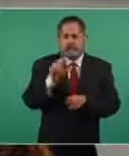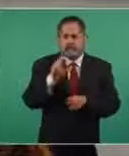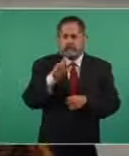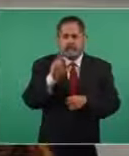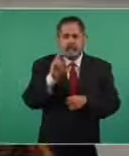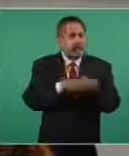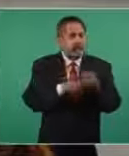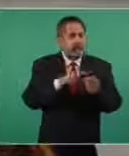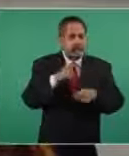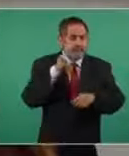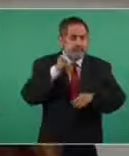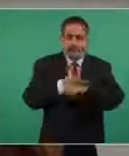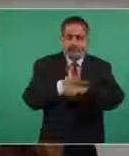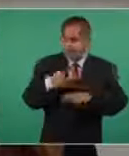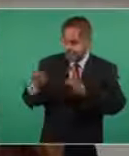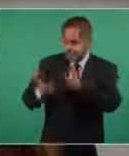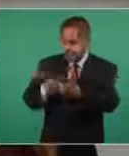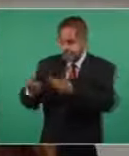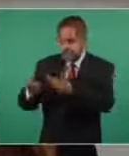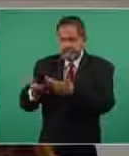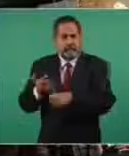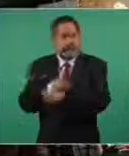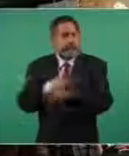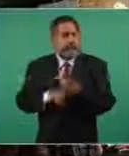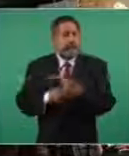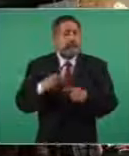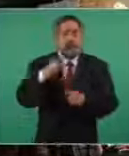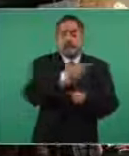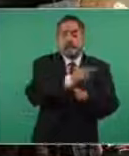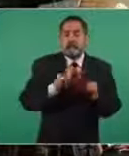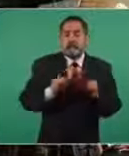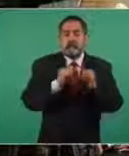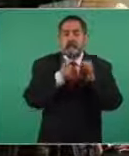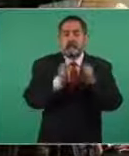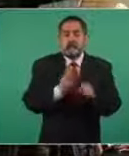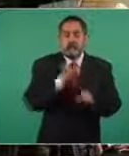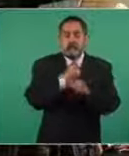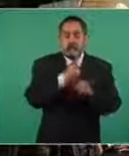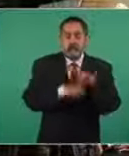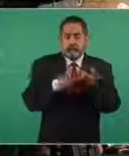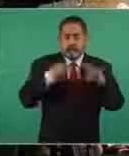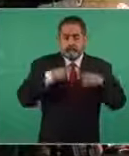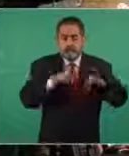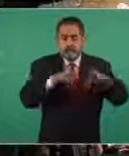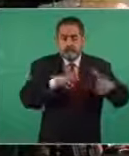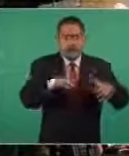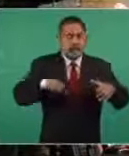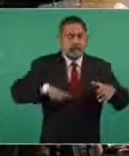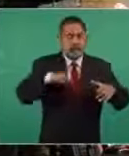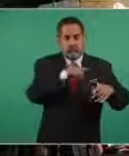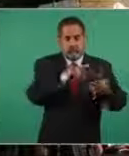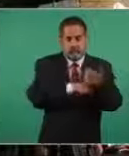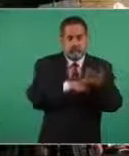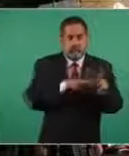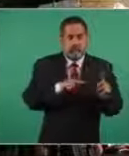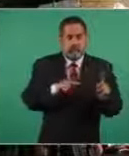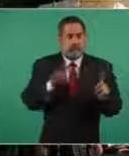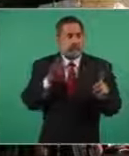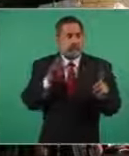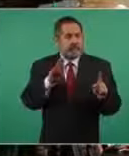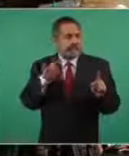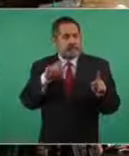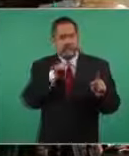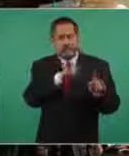responsables para los maestros activos. Y el Instituto de Seguridad y Servicios Sociales de los Trabajadores del Gobierno y Municipios del Estado de Baja